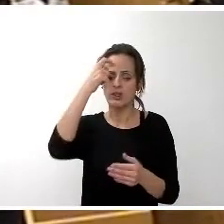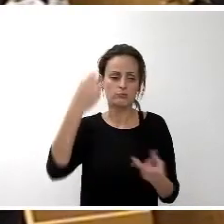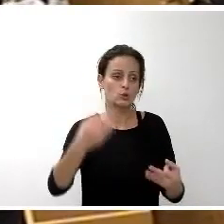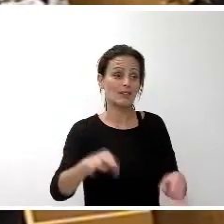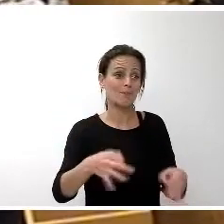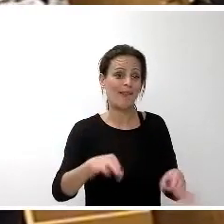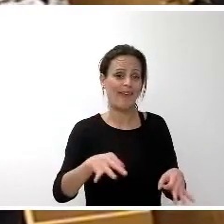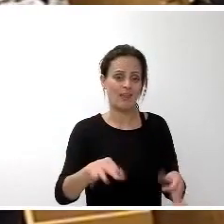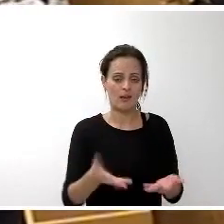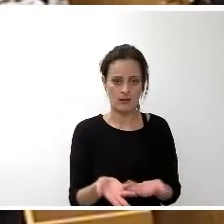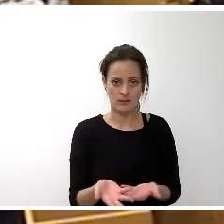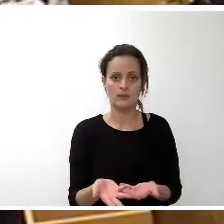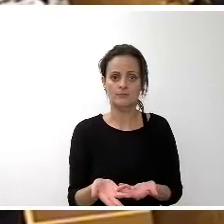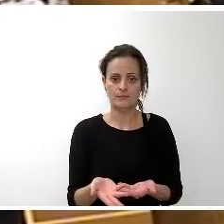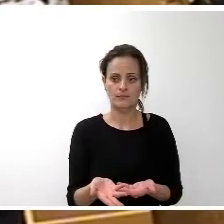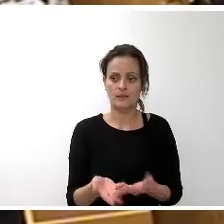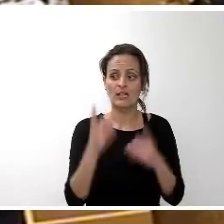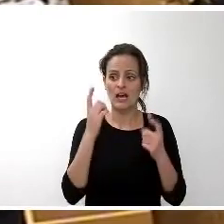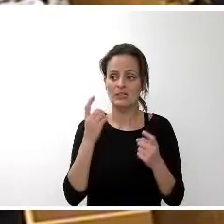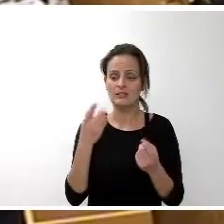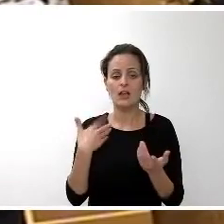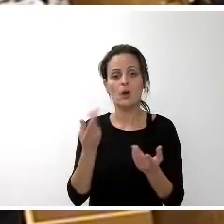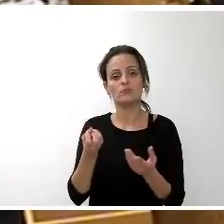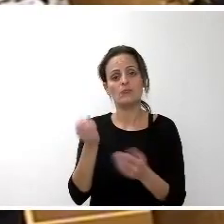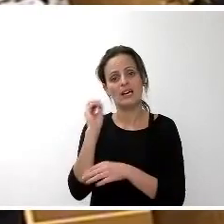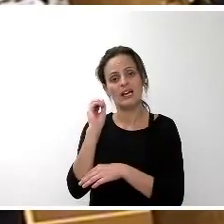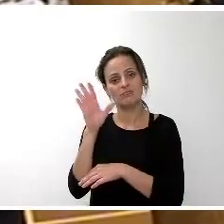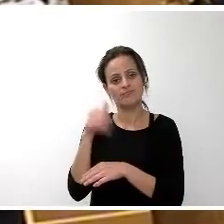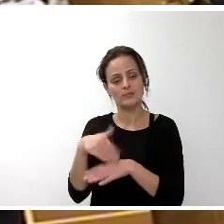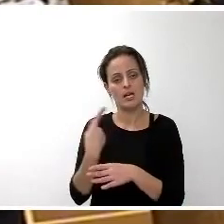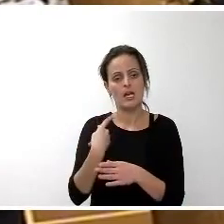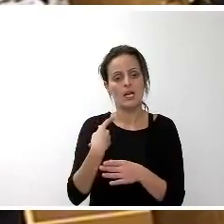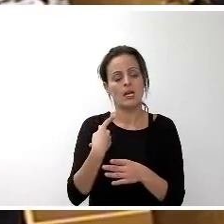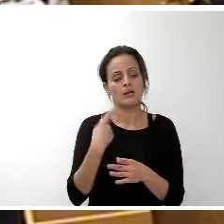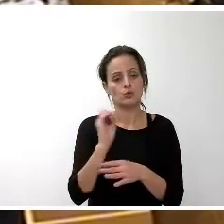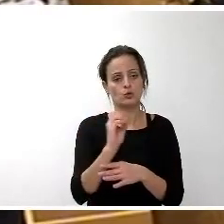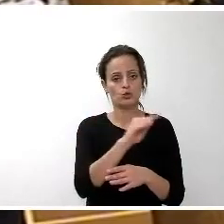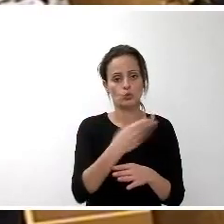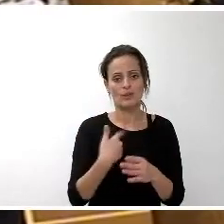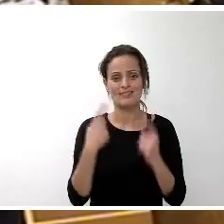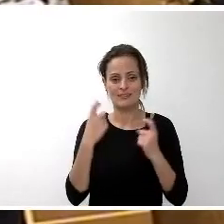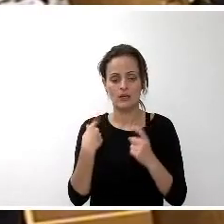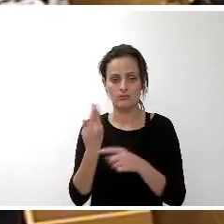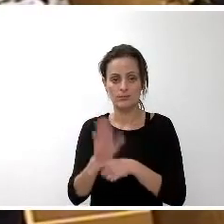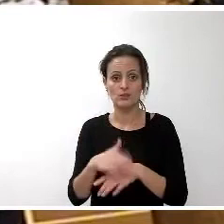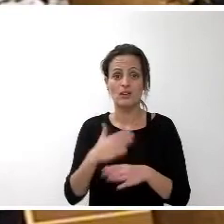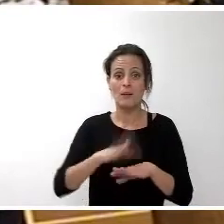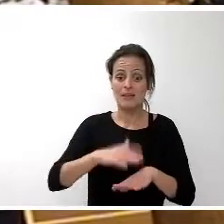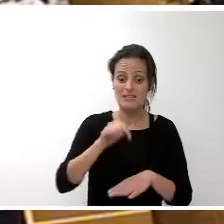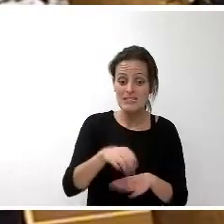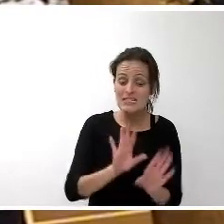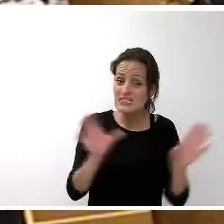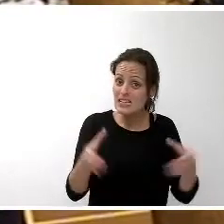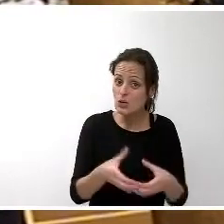que ha intentado expresar en su exposición y ya para así fijar posición este grupo va